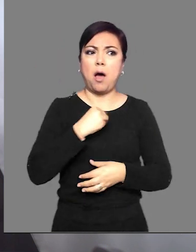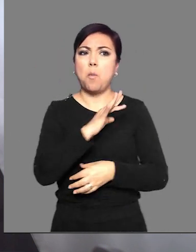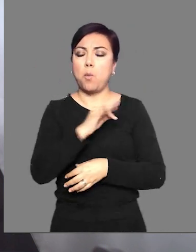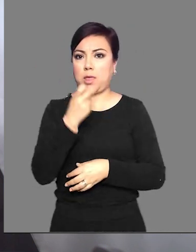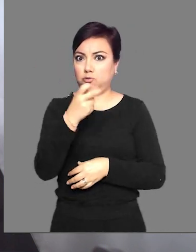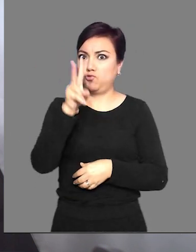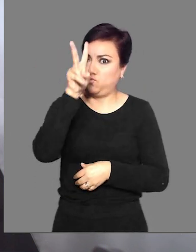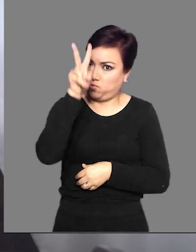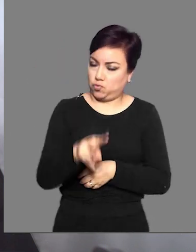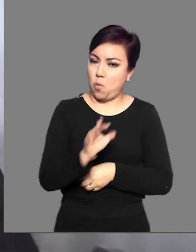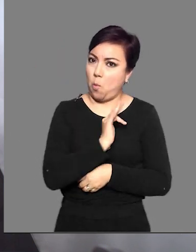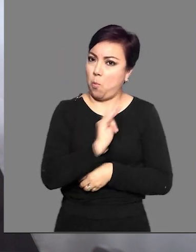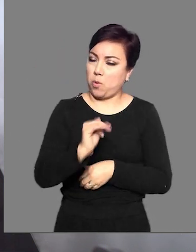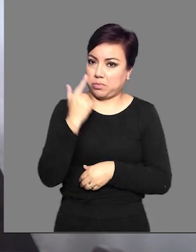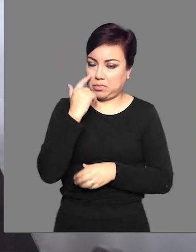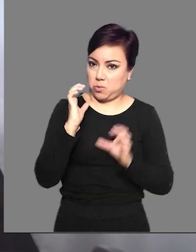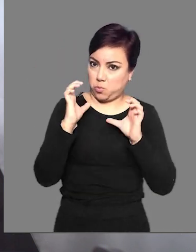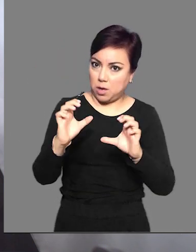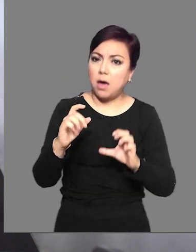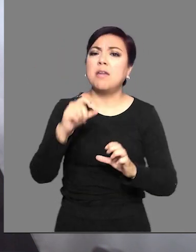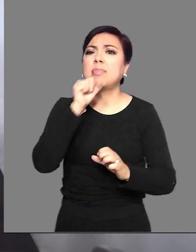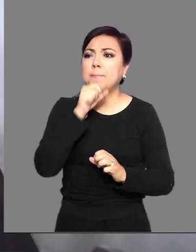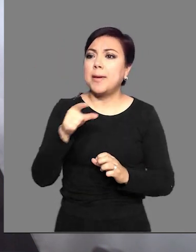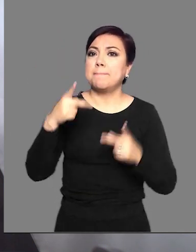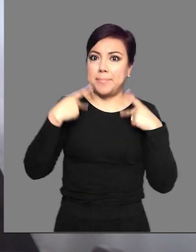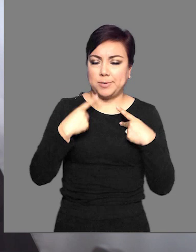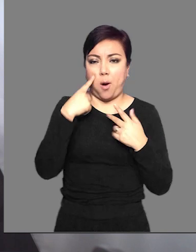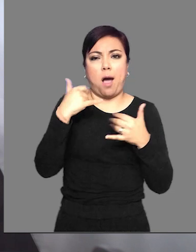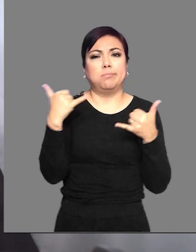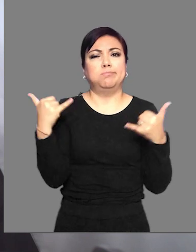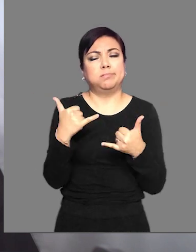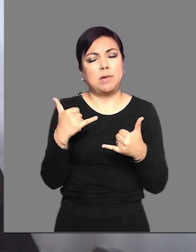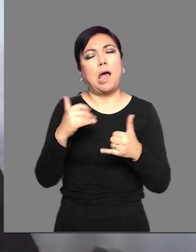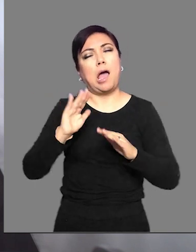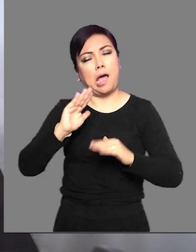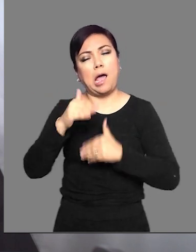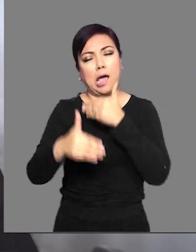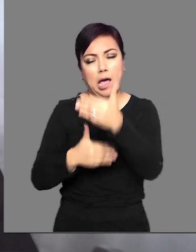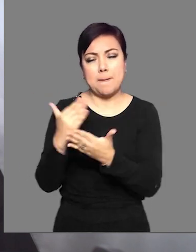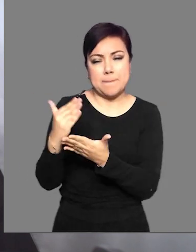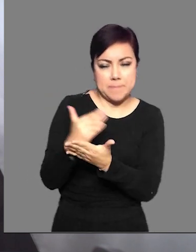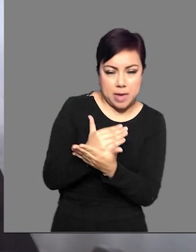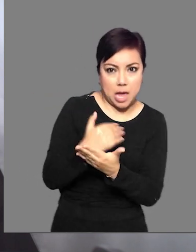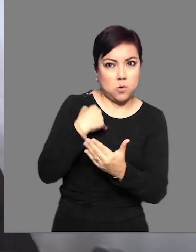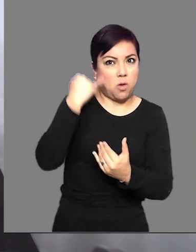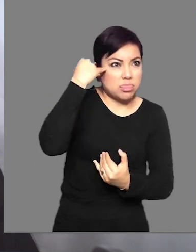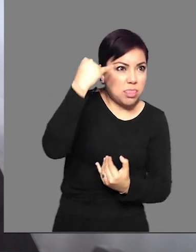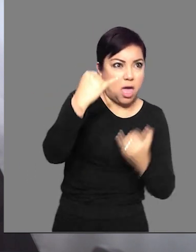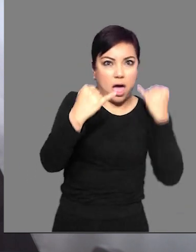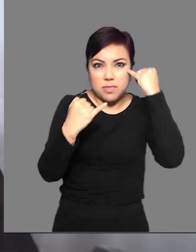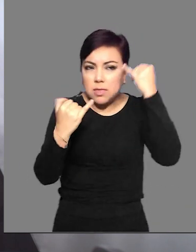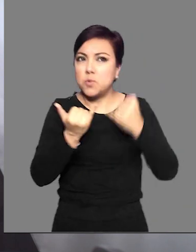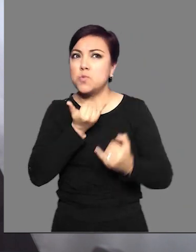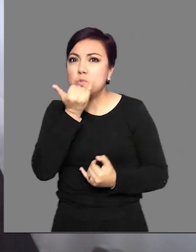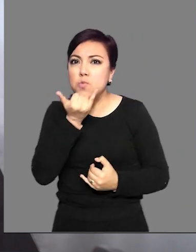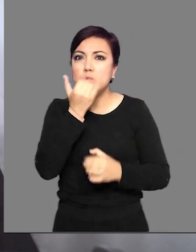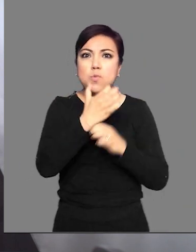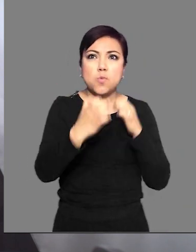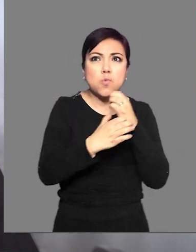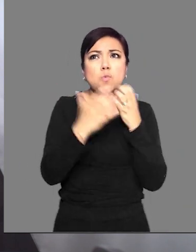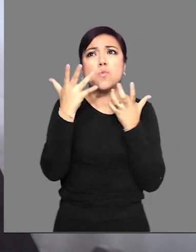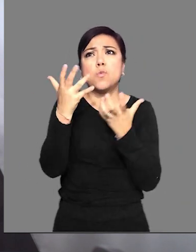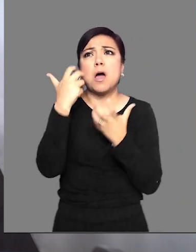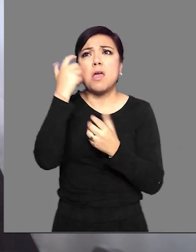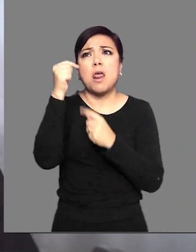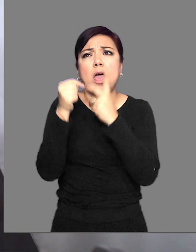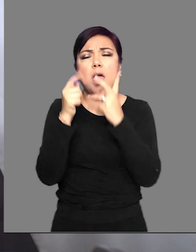es real. Como disminuir la resistencia, lo que te permitirá aprovechar el tiempo, romper mitos,